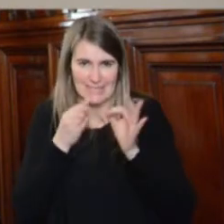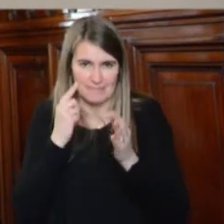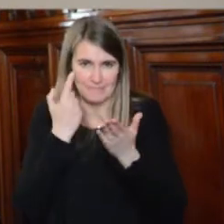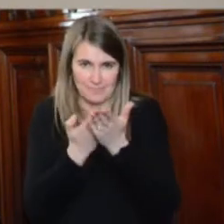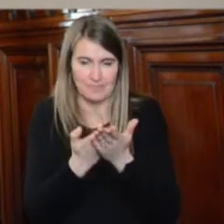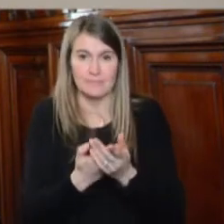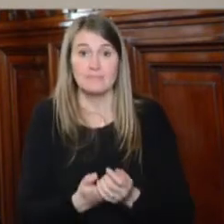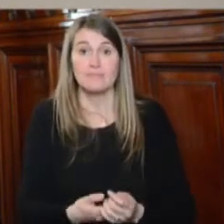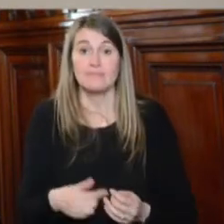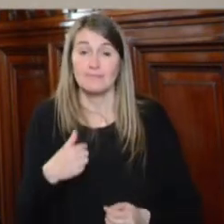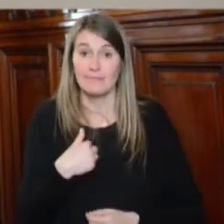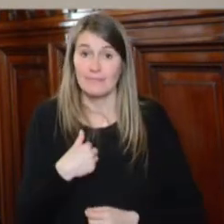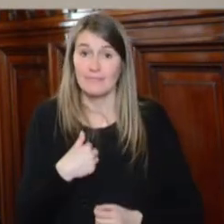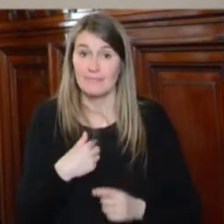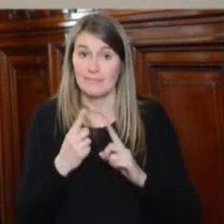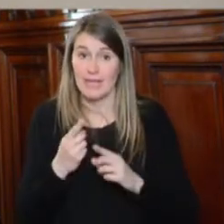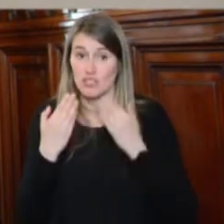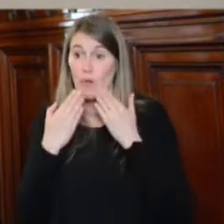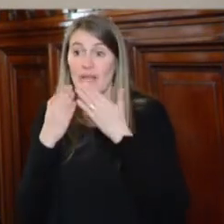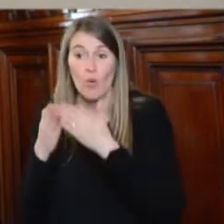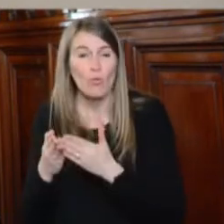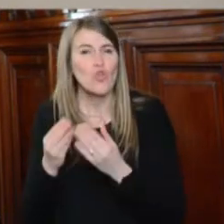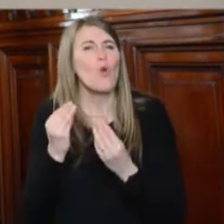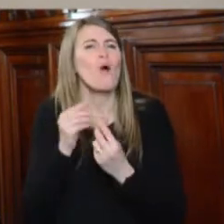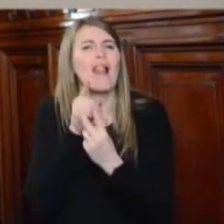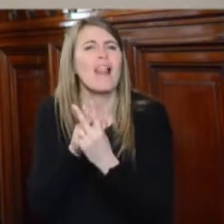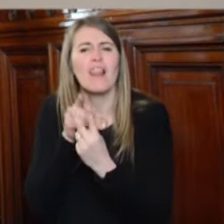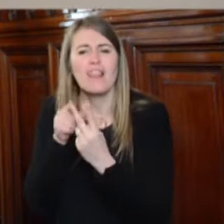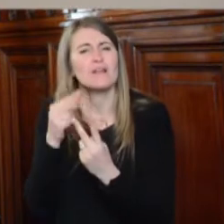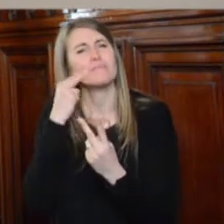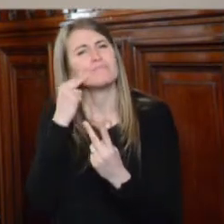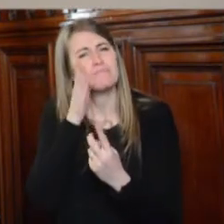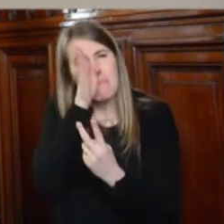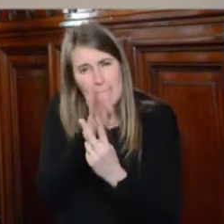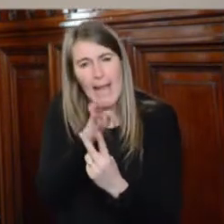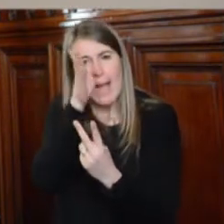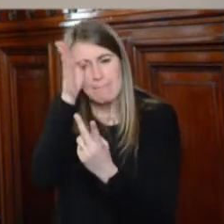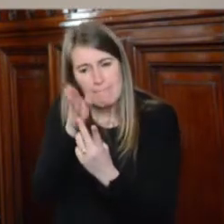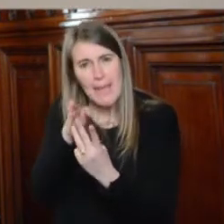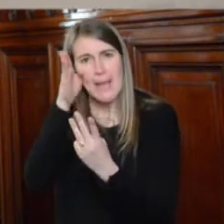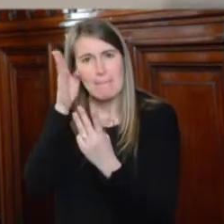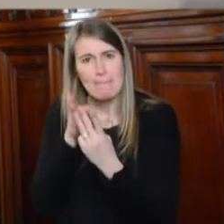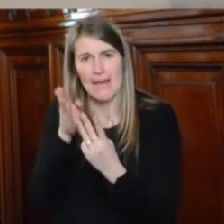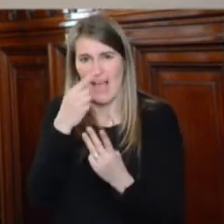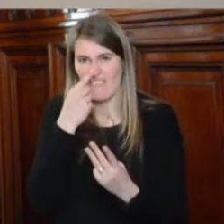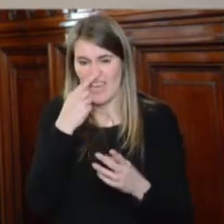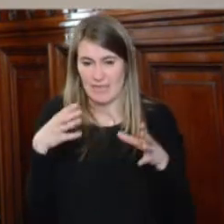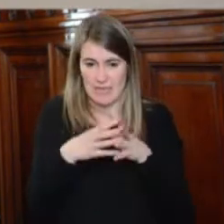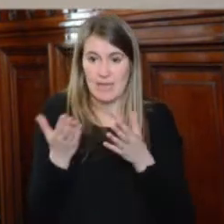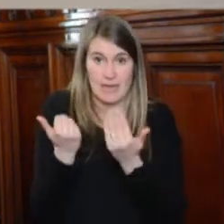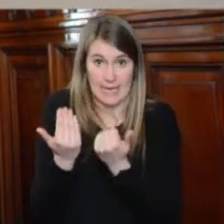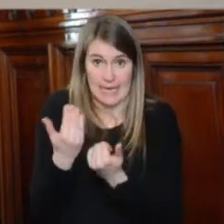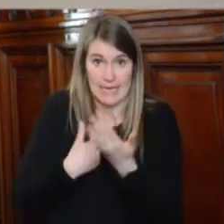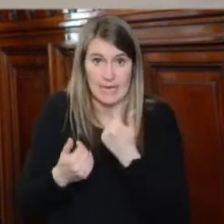también preguntar sobre casos concretos que pudieran ser de interés de esta comisión y